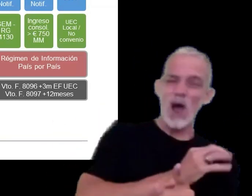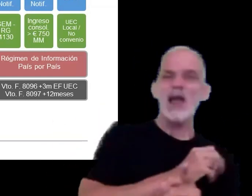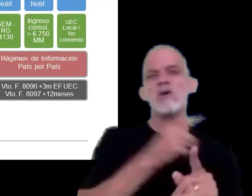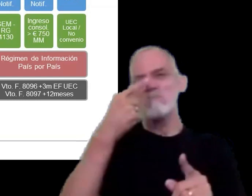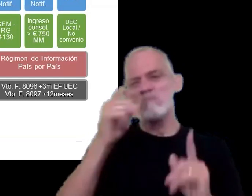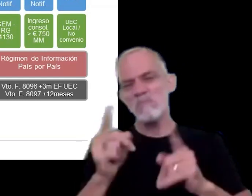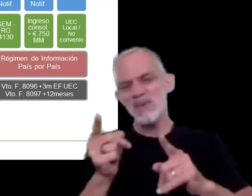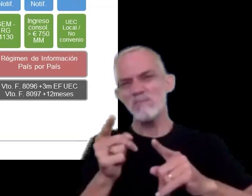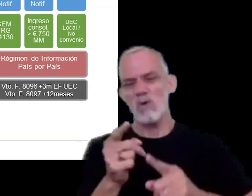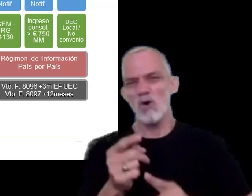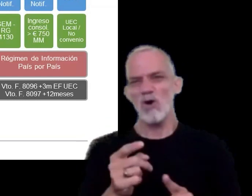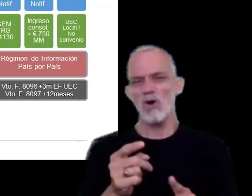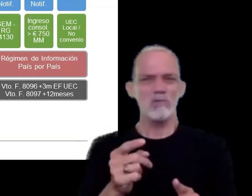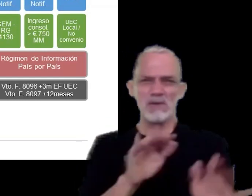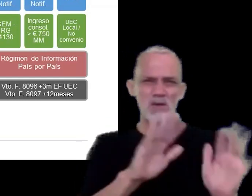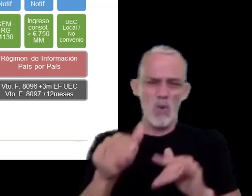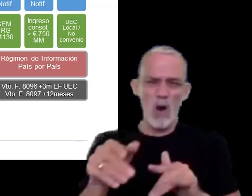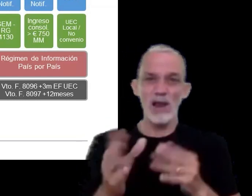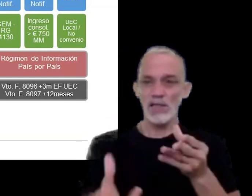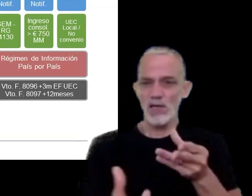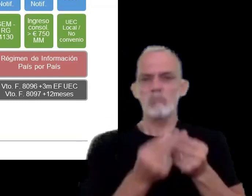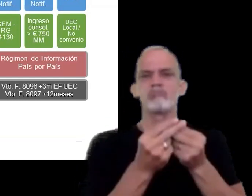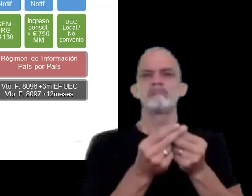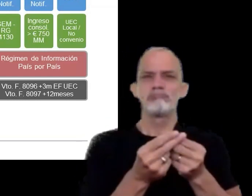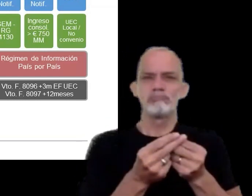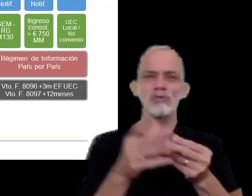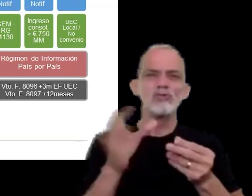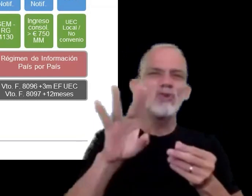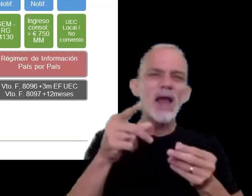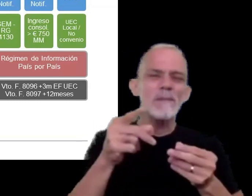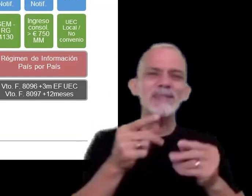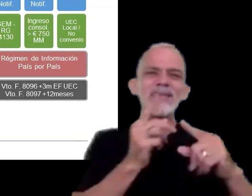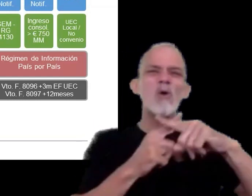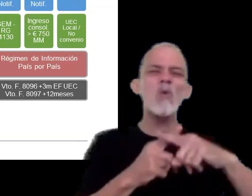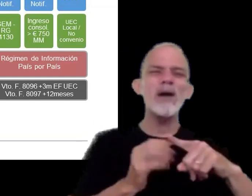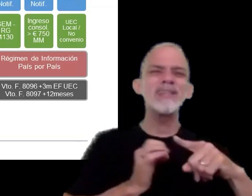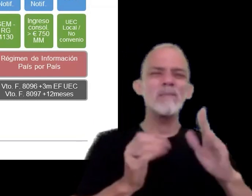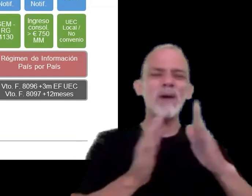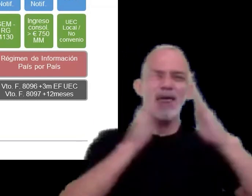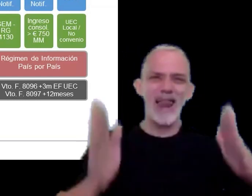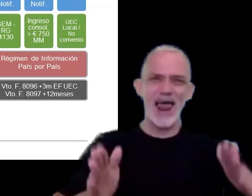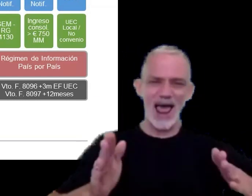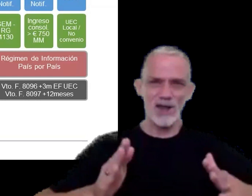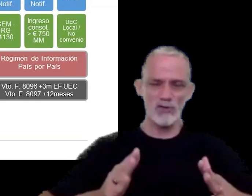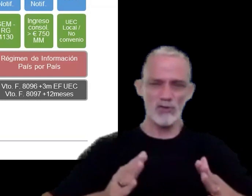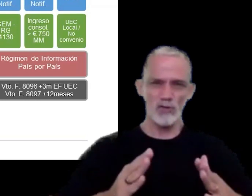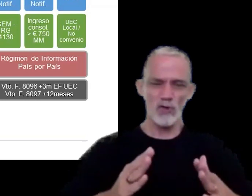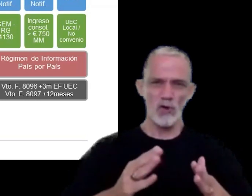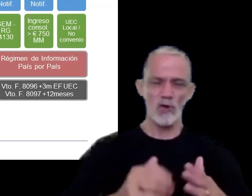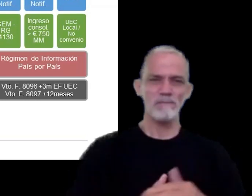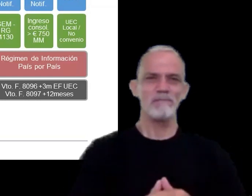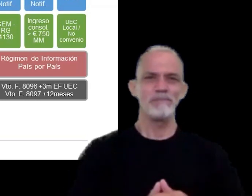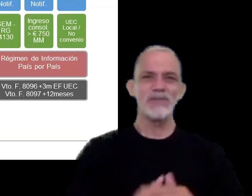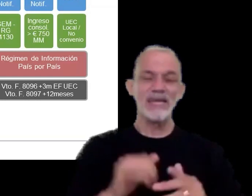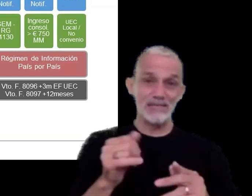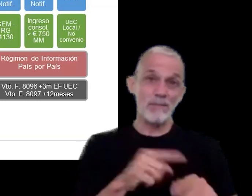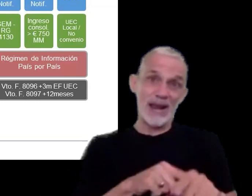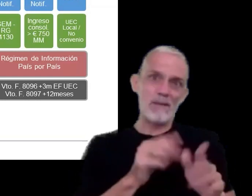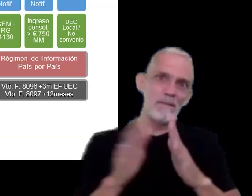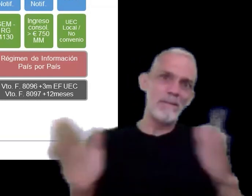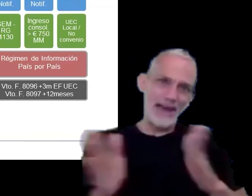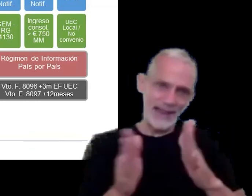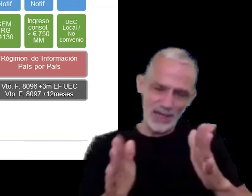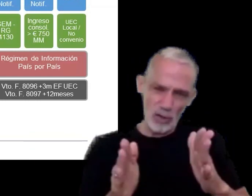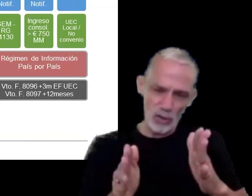maestro presentado y adjuntando únicamente las cuentas anuales consolidadas para el periodo fiscal